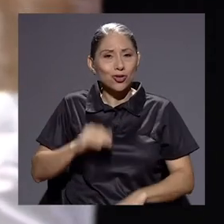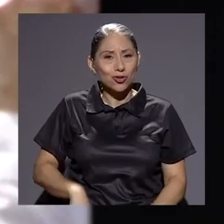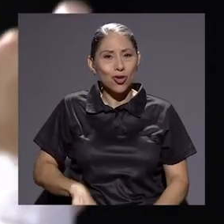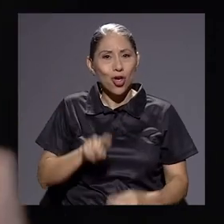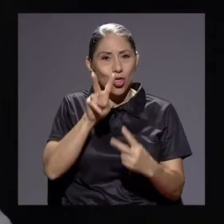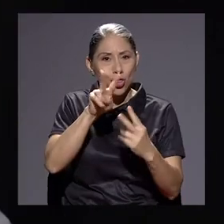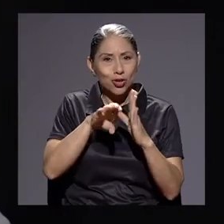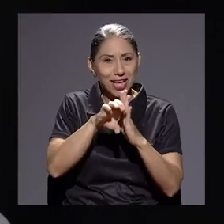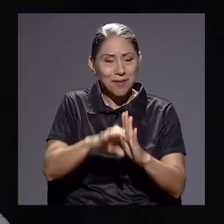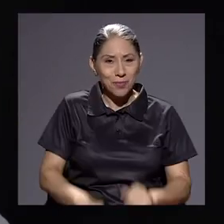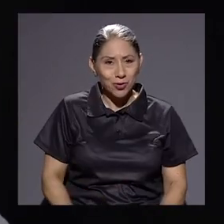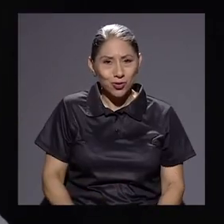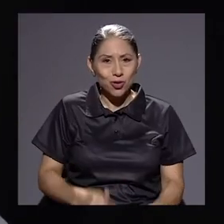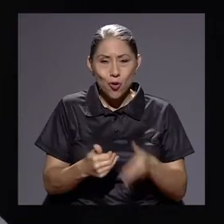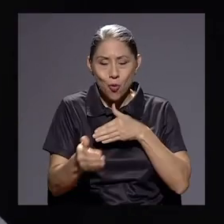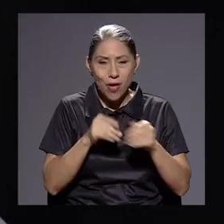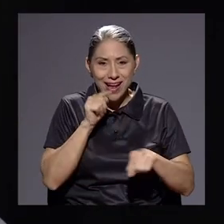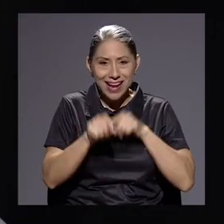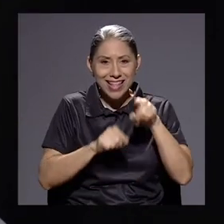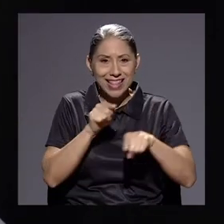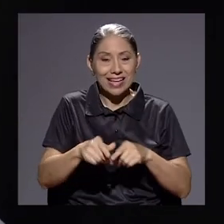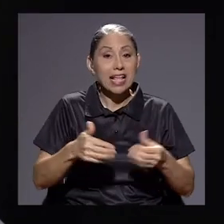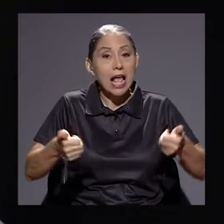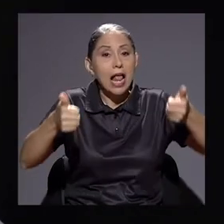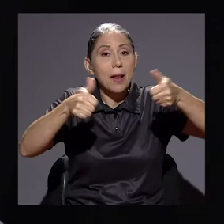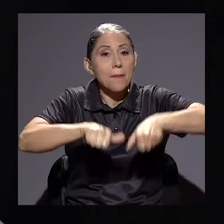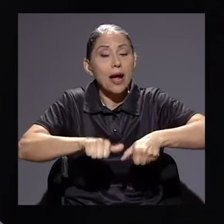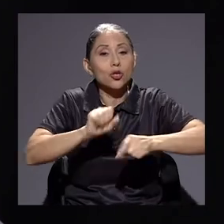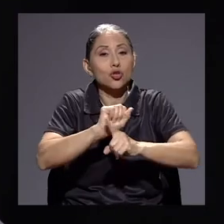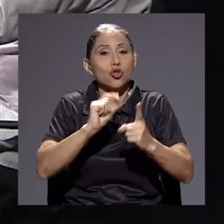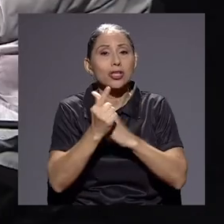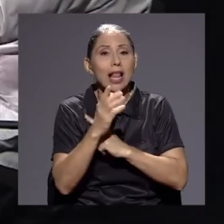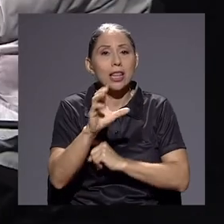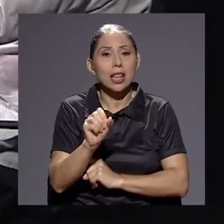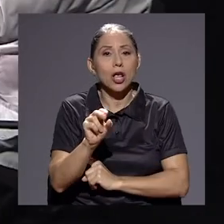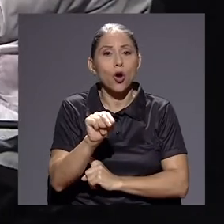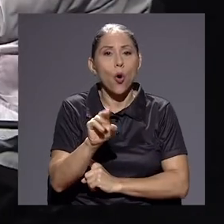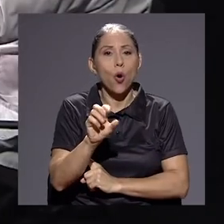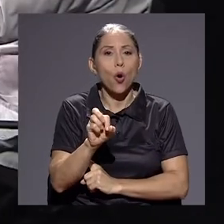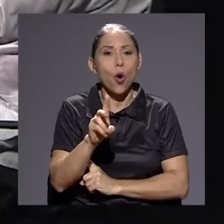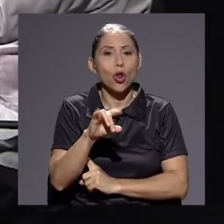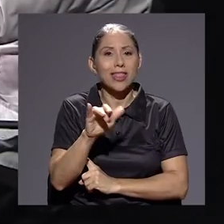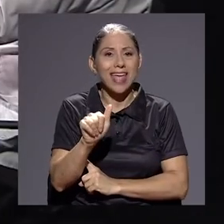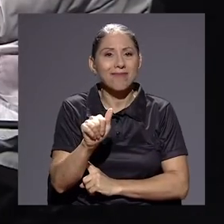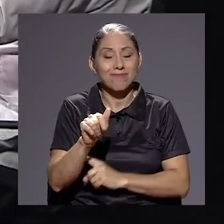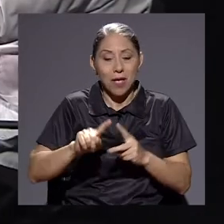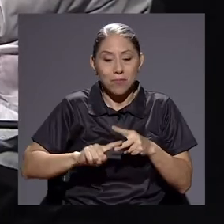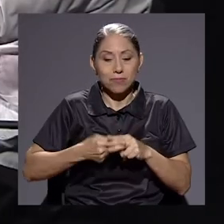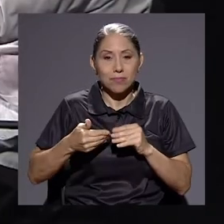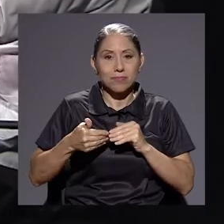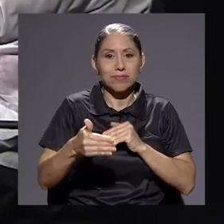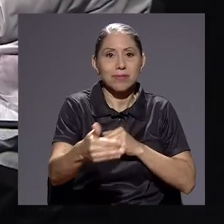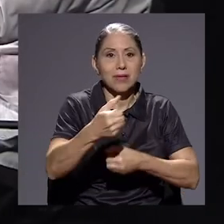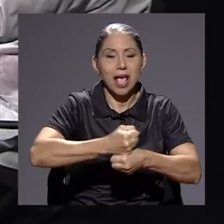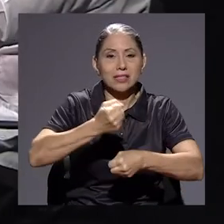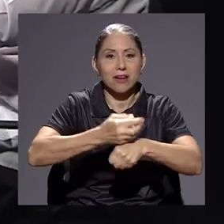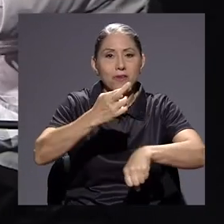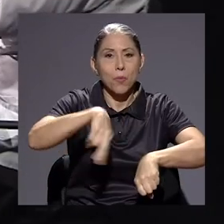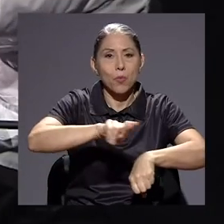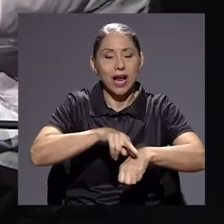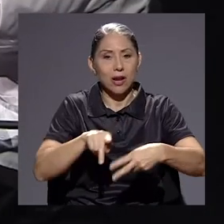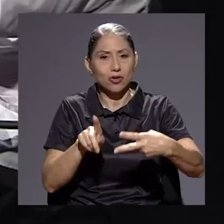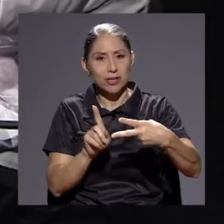Dos ejemplos. Con todas las críticas que se puede hacer. El pacto social de concordia es el punto de partida de esa que hace el republicano.